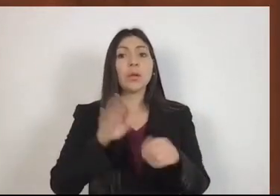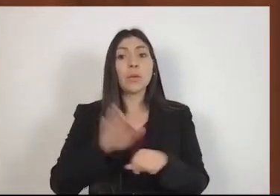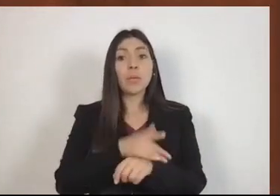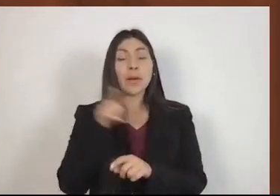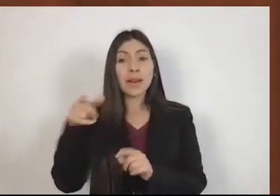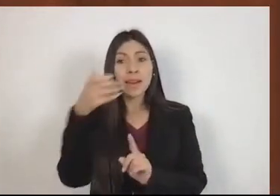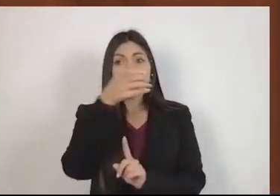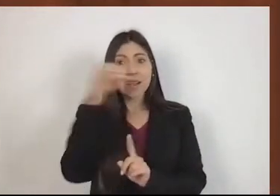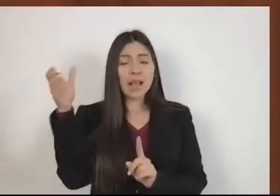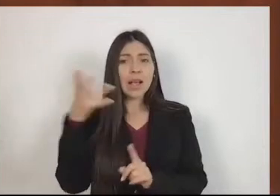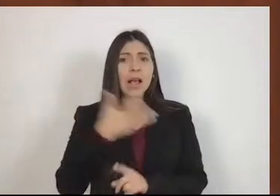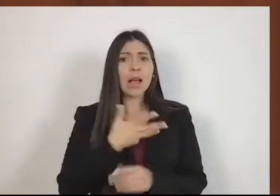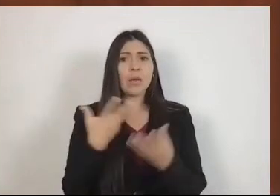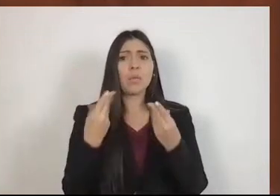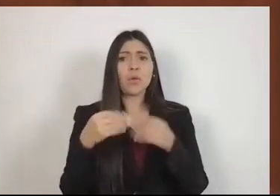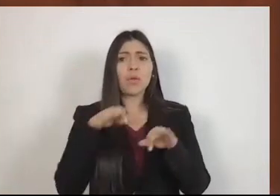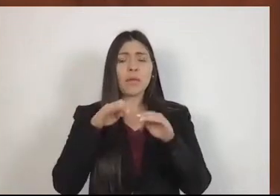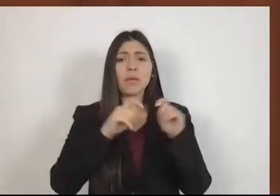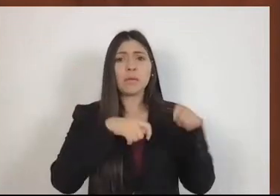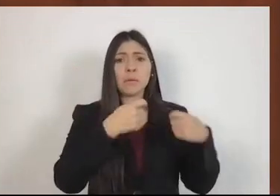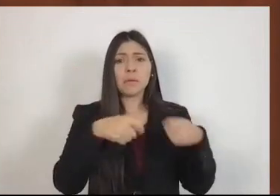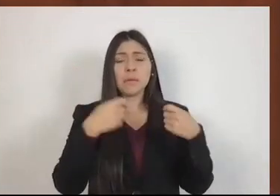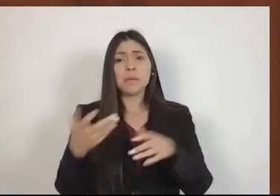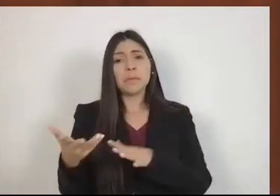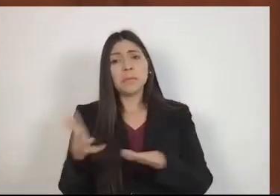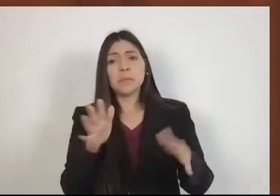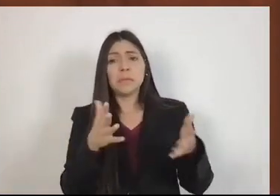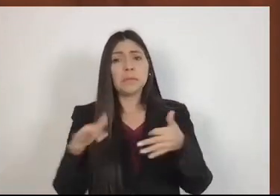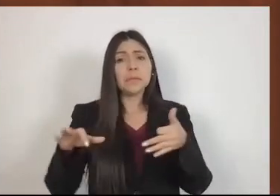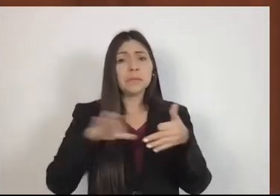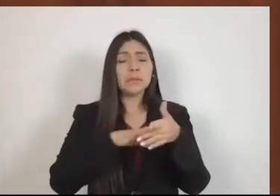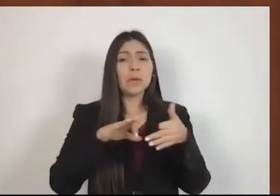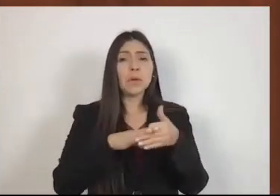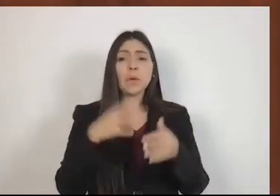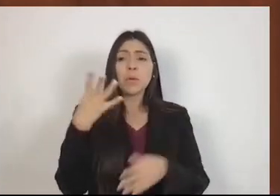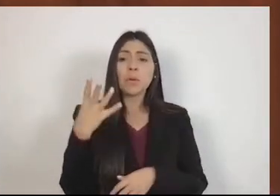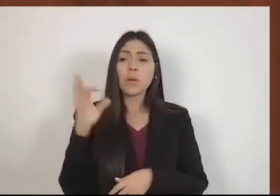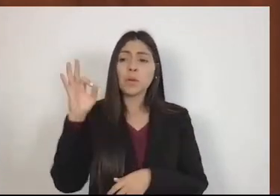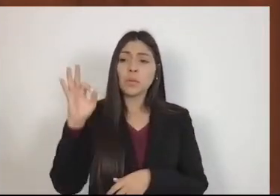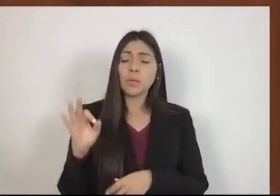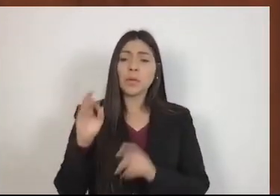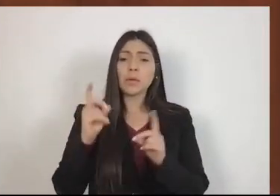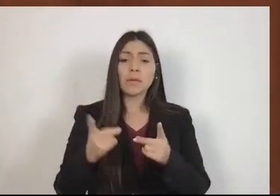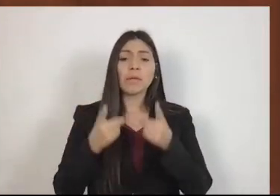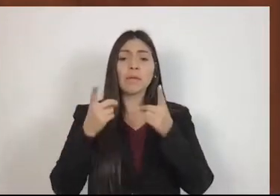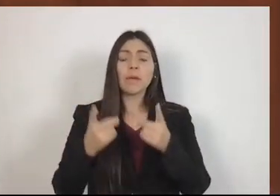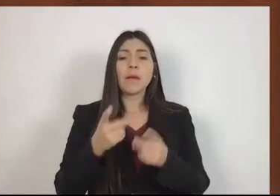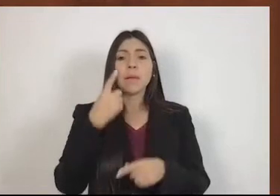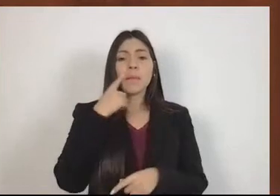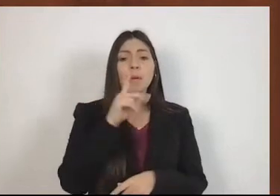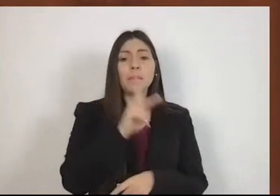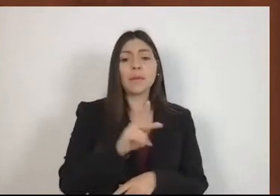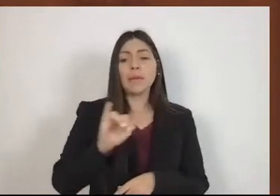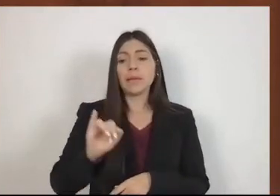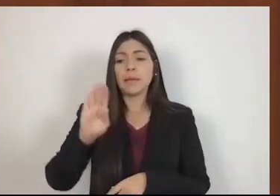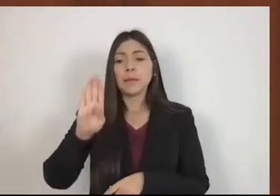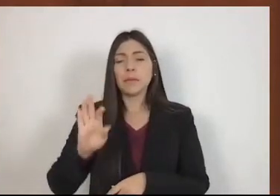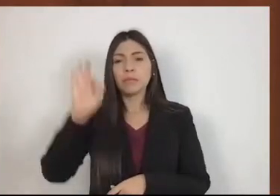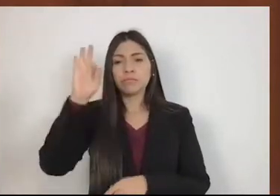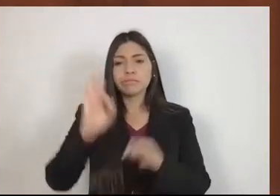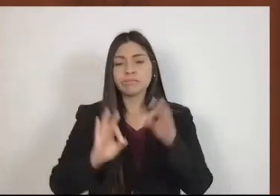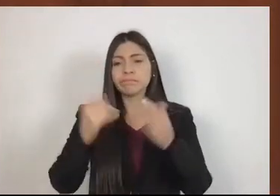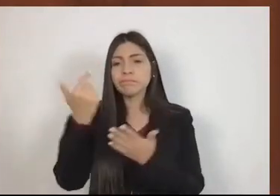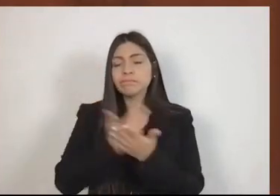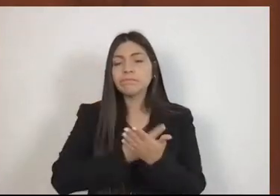mexiquense aporta cerca del 4% al Producto Interno Bruto Primario Nacional. Para